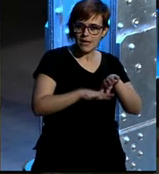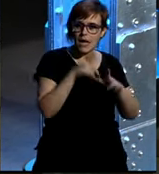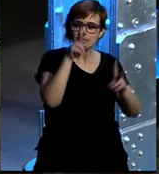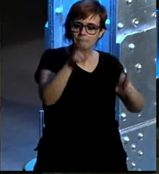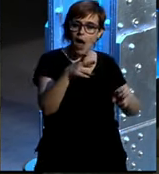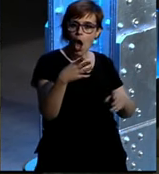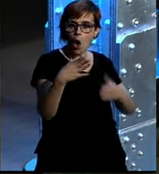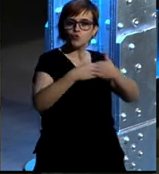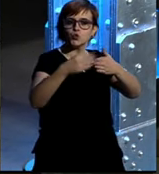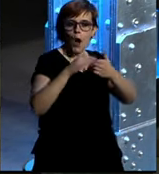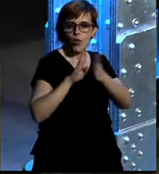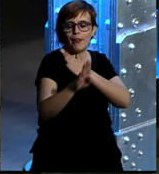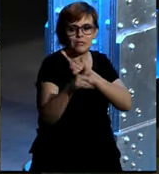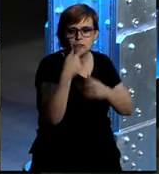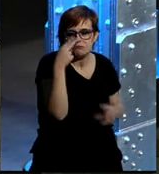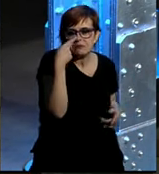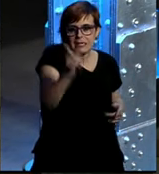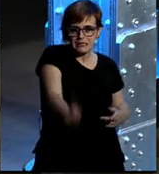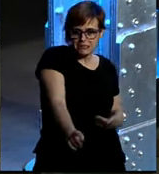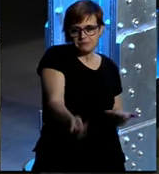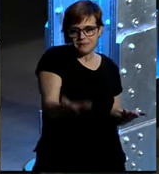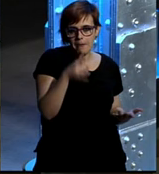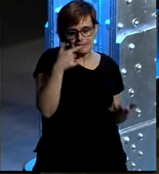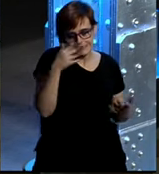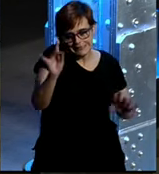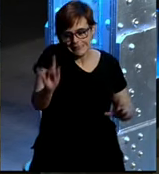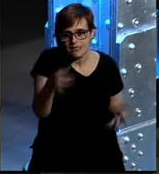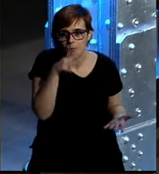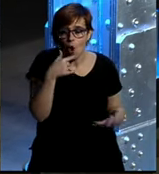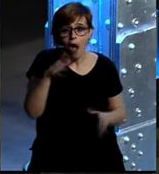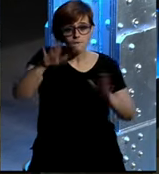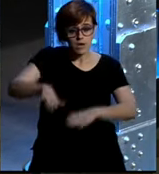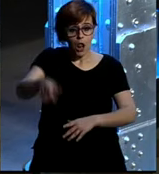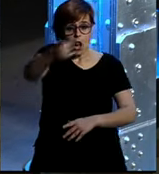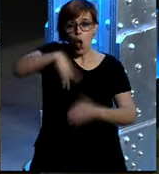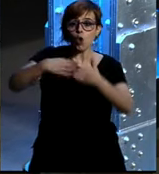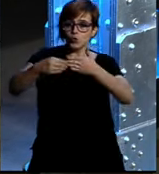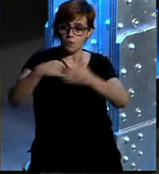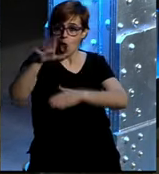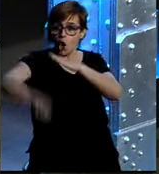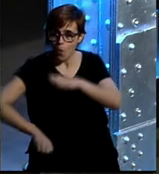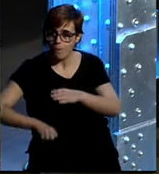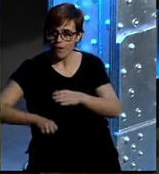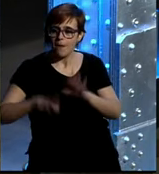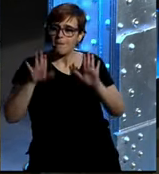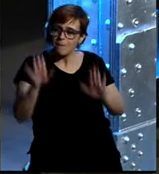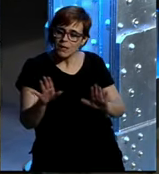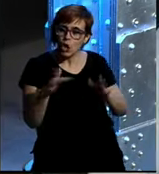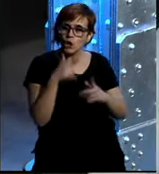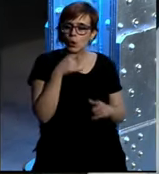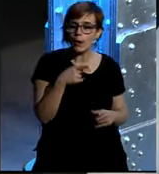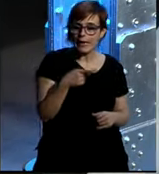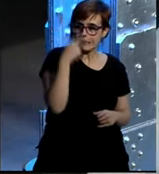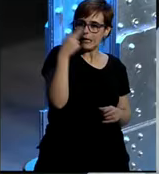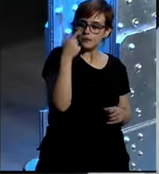directamente a ver no me malentendáis obviamente me interesan porque sois vosotros los consumidores los que compran nuestros productos pero me interesa que los consumidores sepan